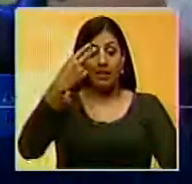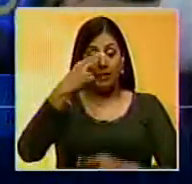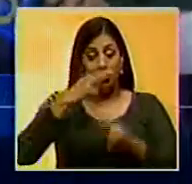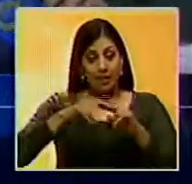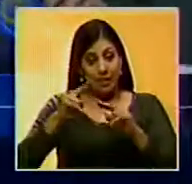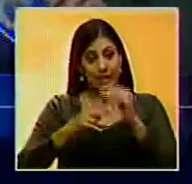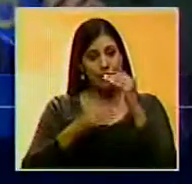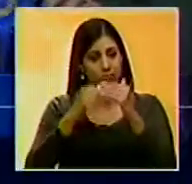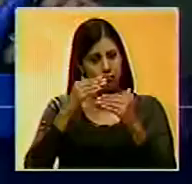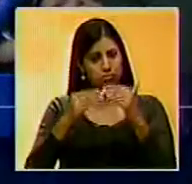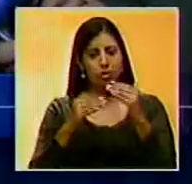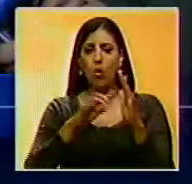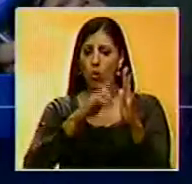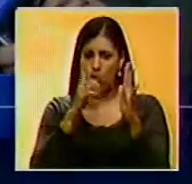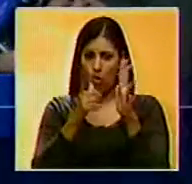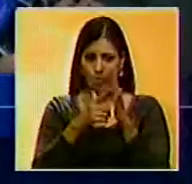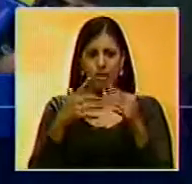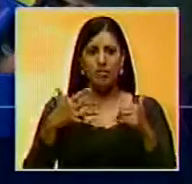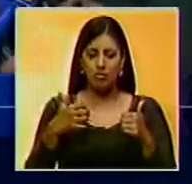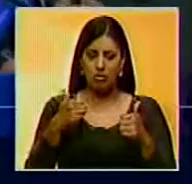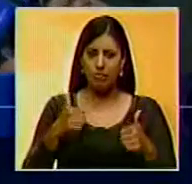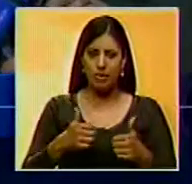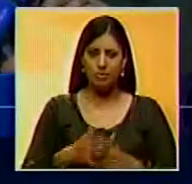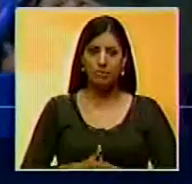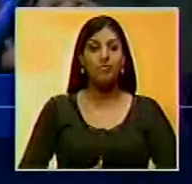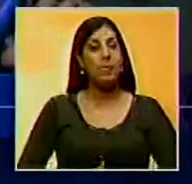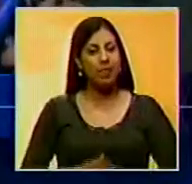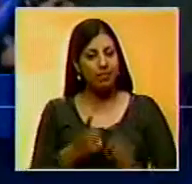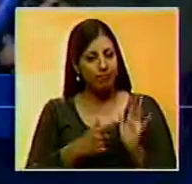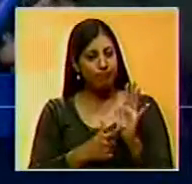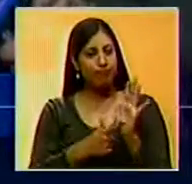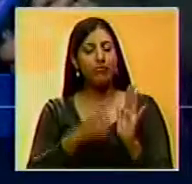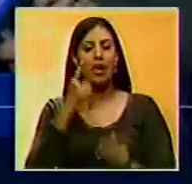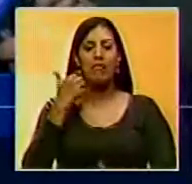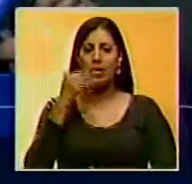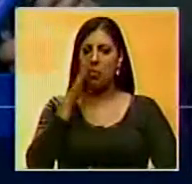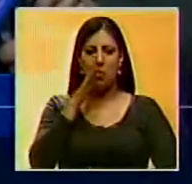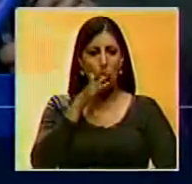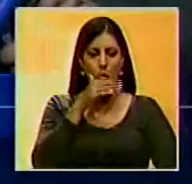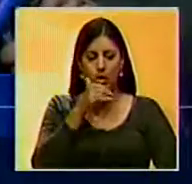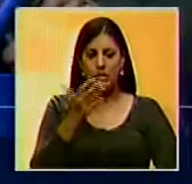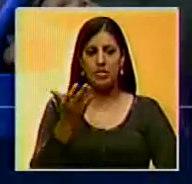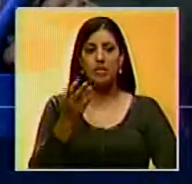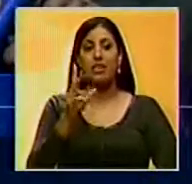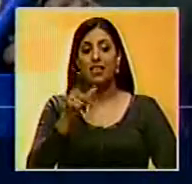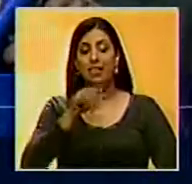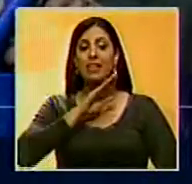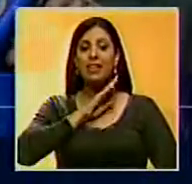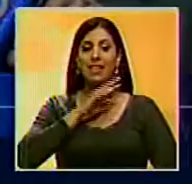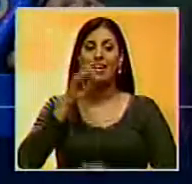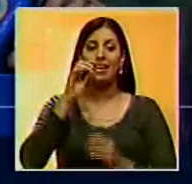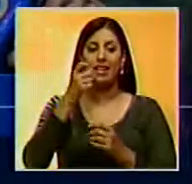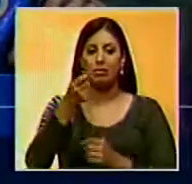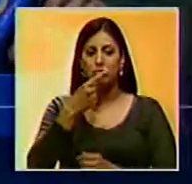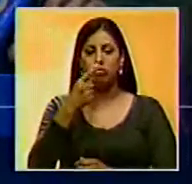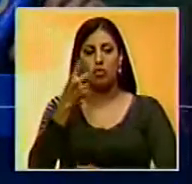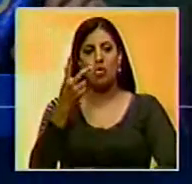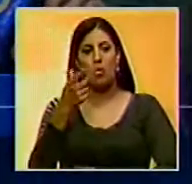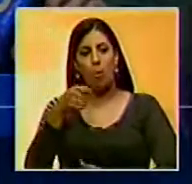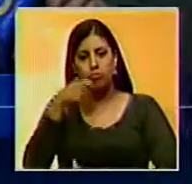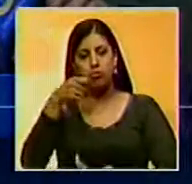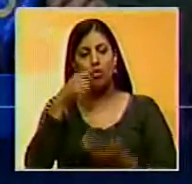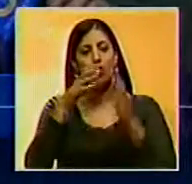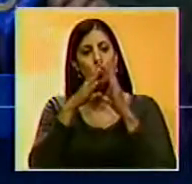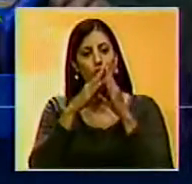evolución totalmente satisfactoria, se ha mostrado afebril, ha tenido, está tolerando la viboral, es una paciente que